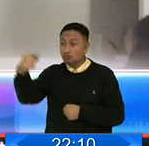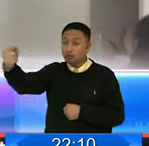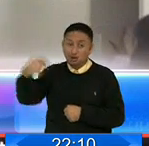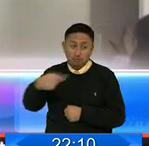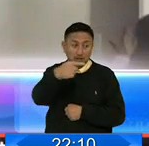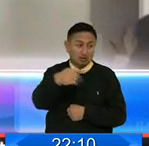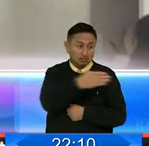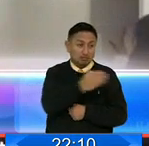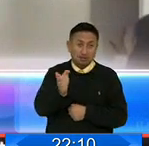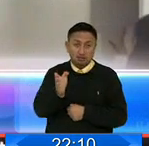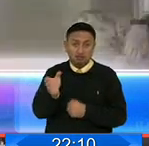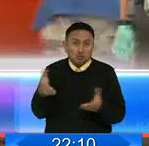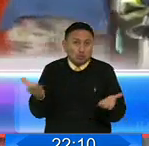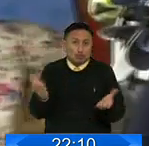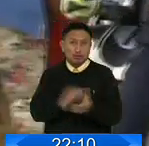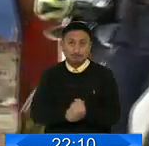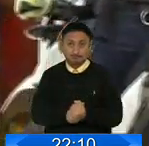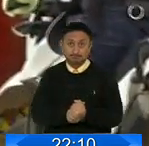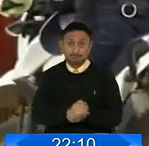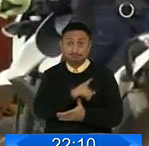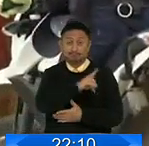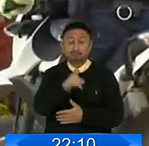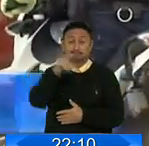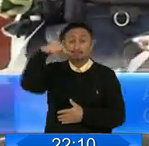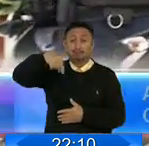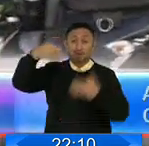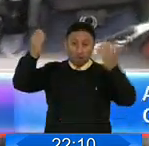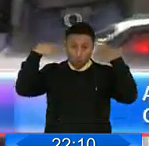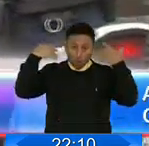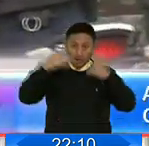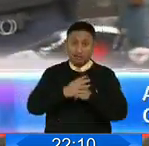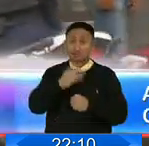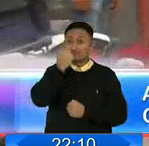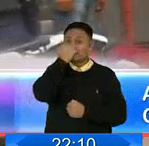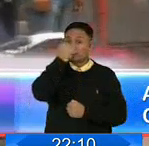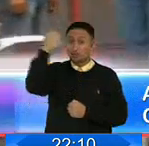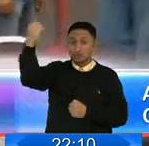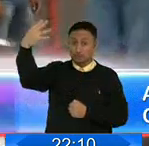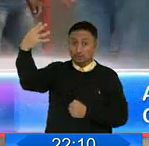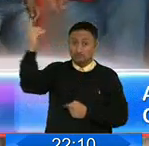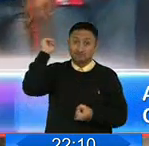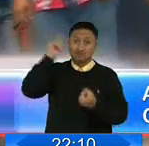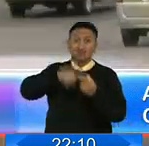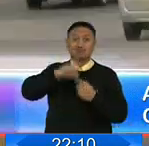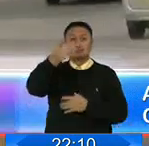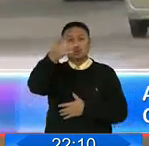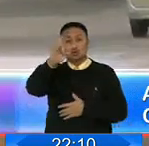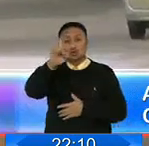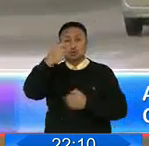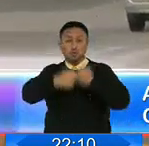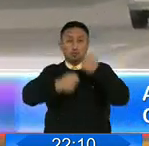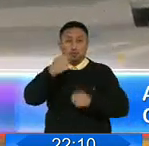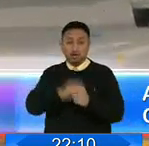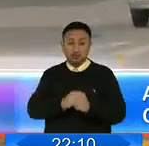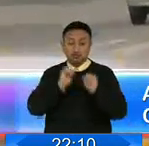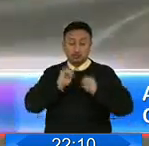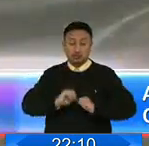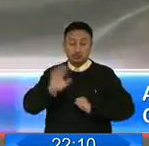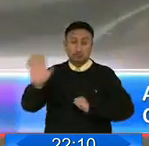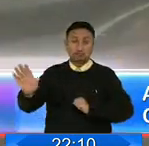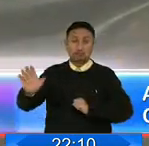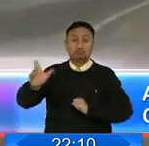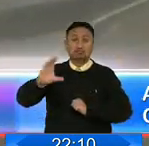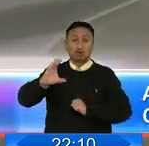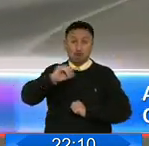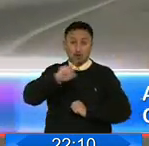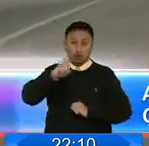este virus. El semáforo en Guayaquil continuará en rojo hasta el 18 de mayo y cambiará bajo disposición del